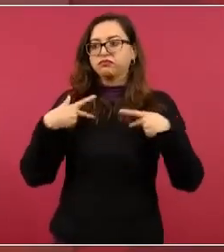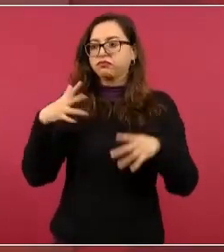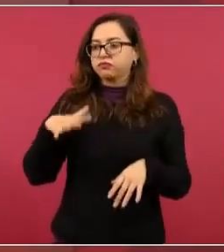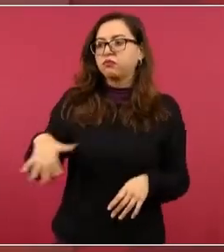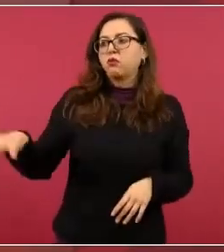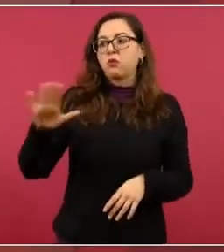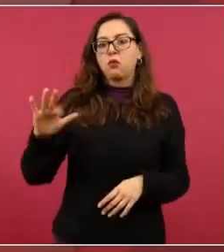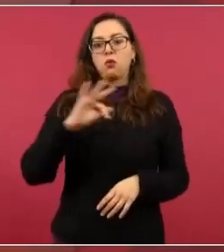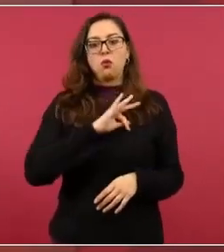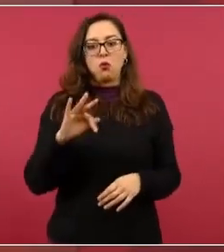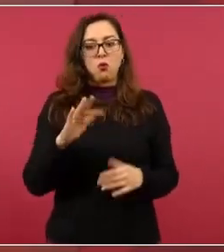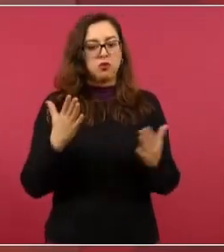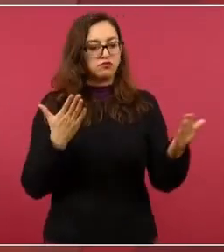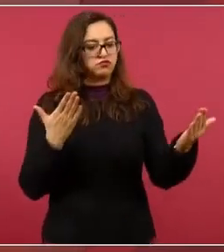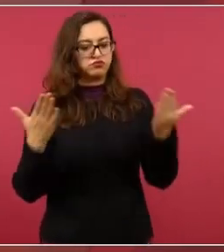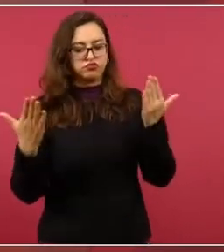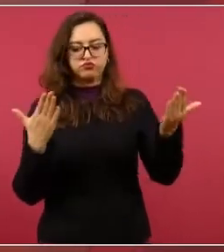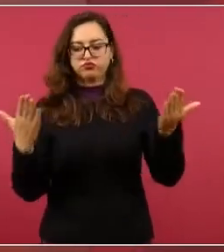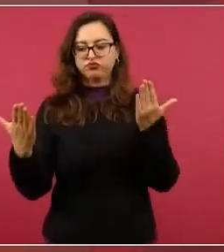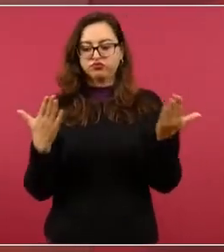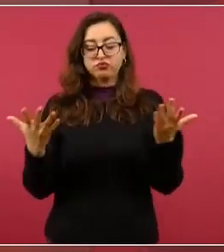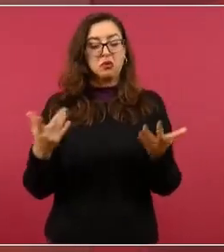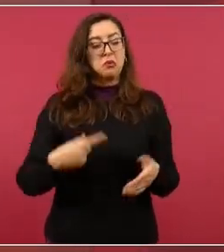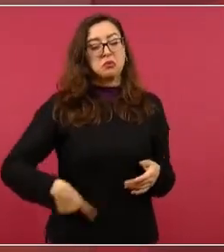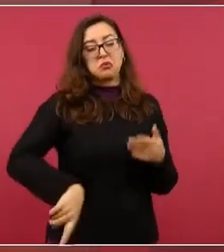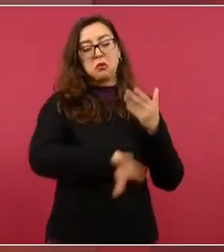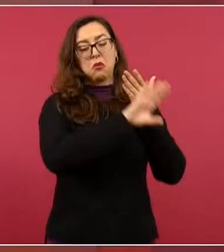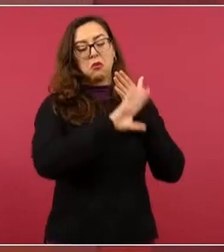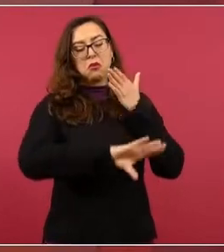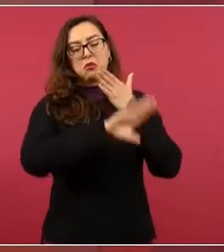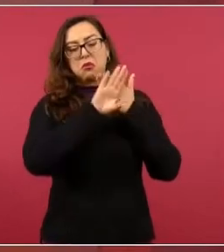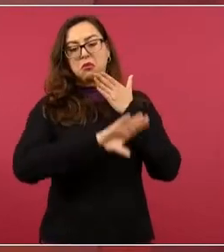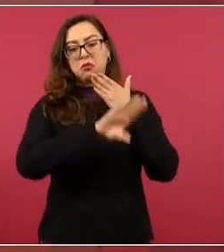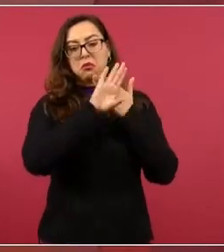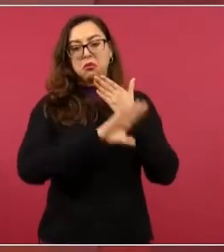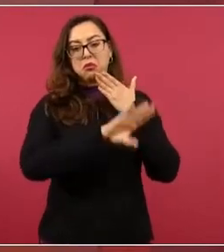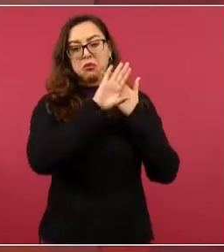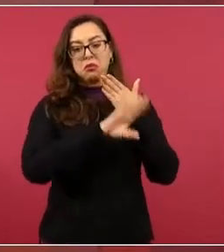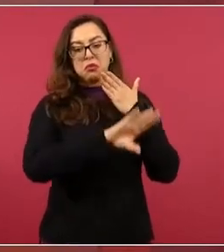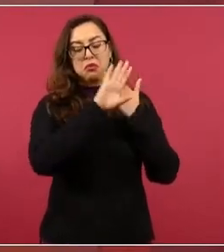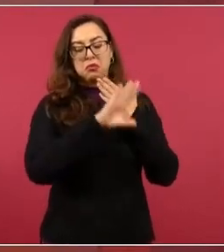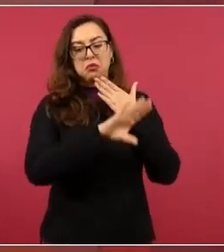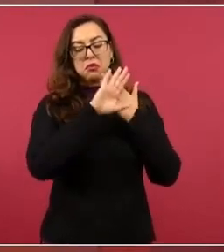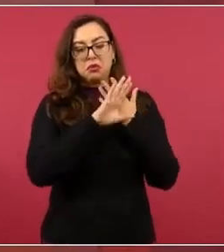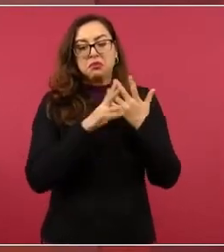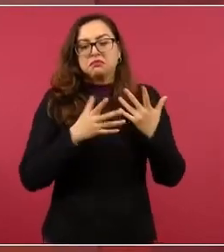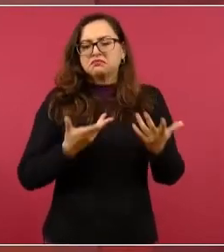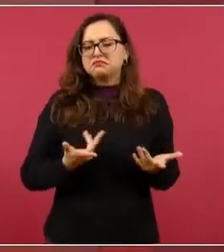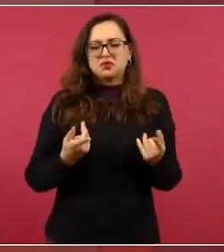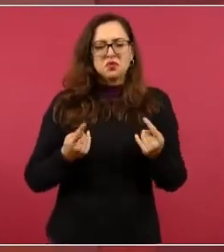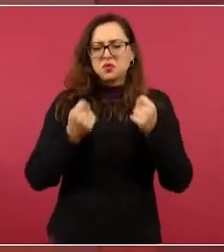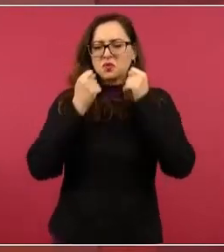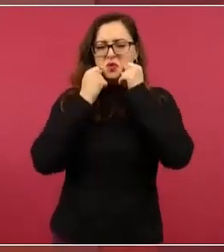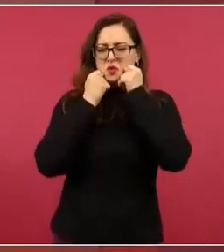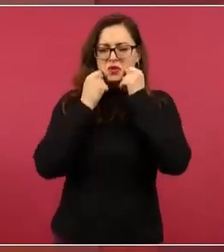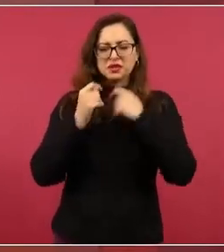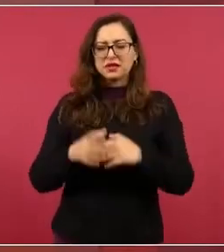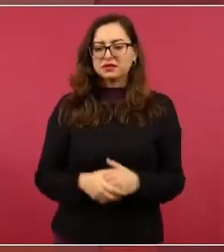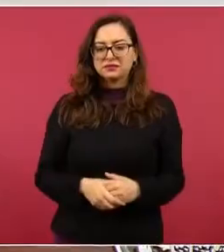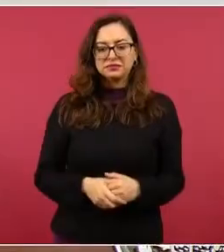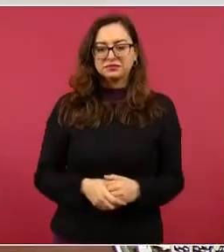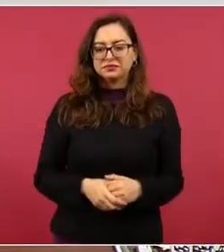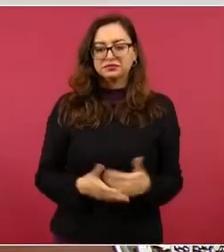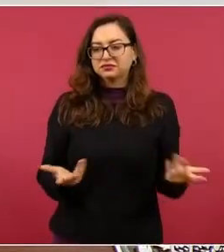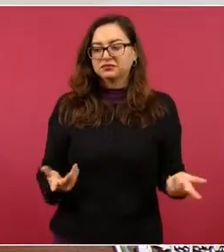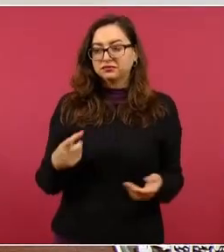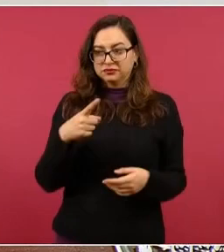estar gritando como pregoneros en contra de nosotros y callando como momias y no pasa